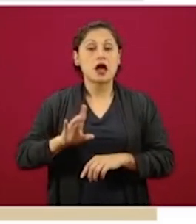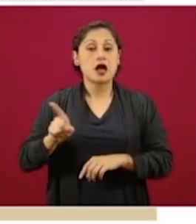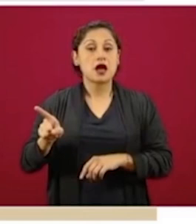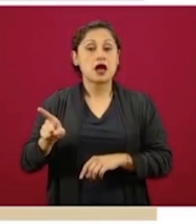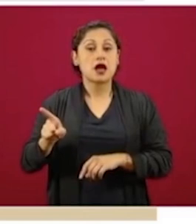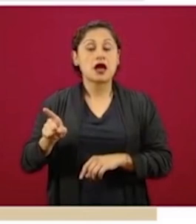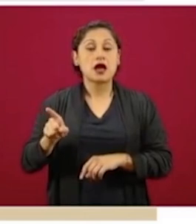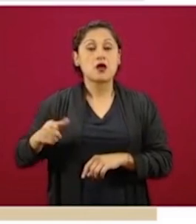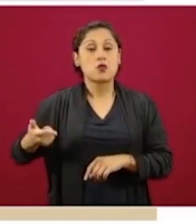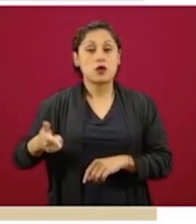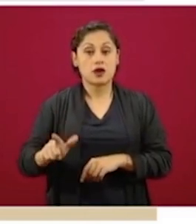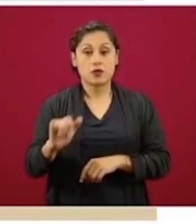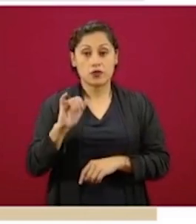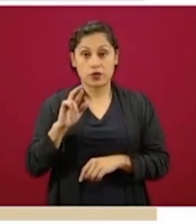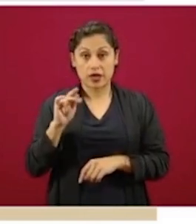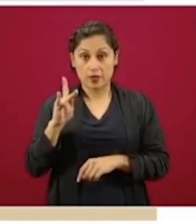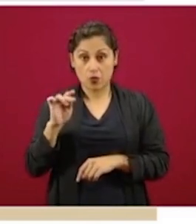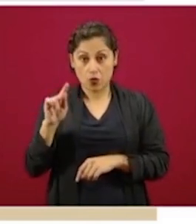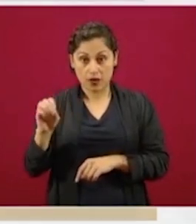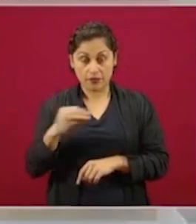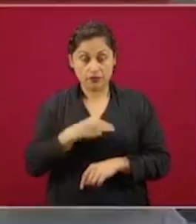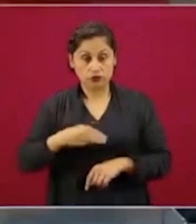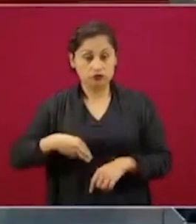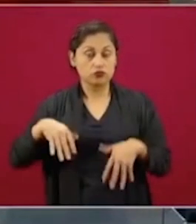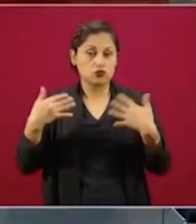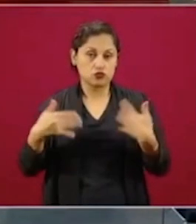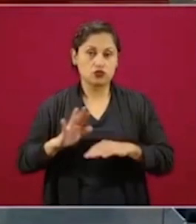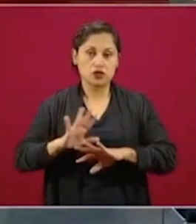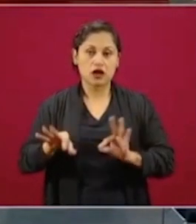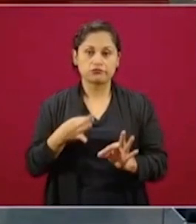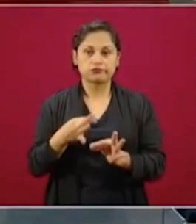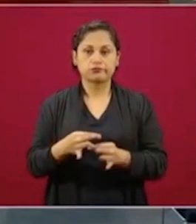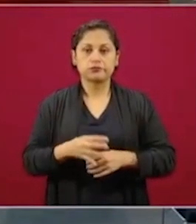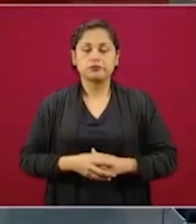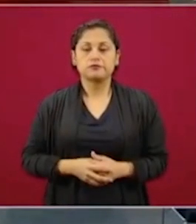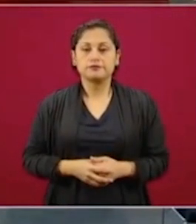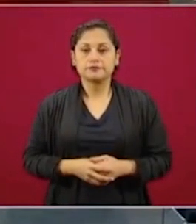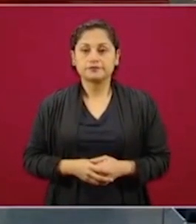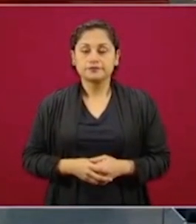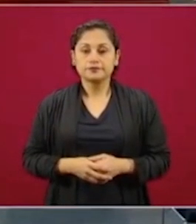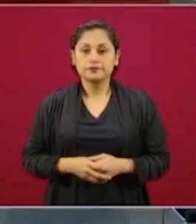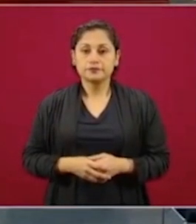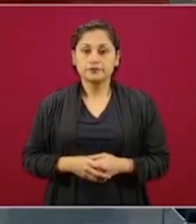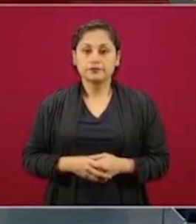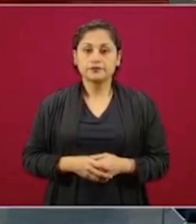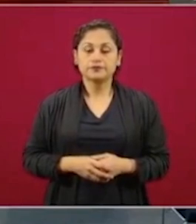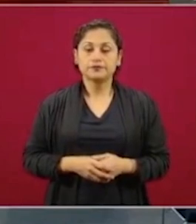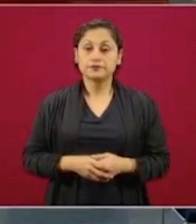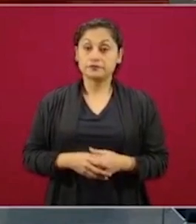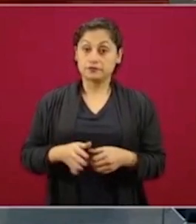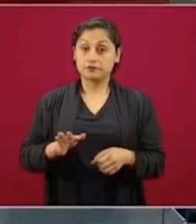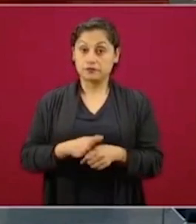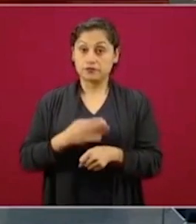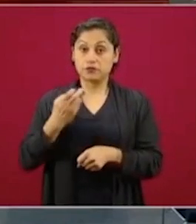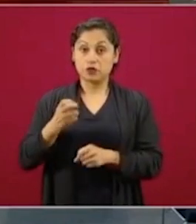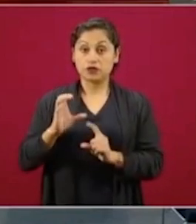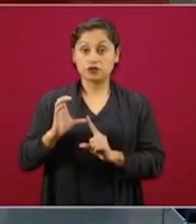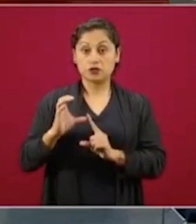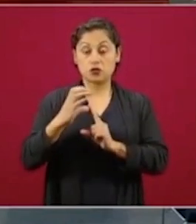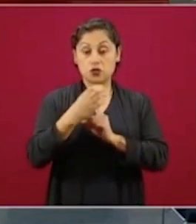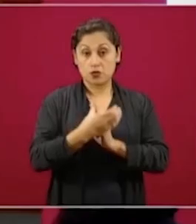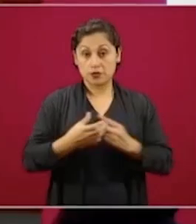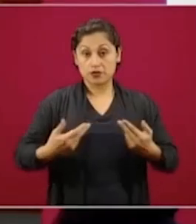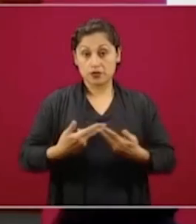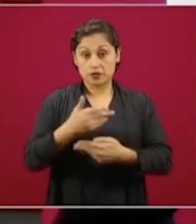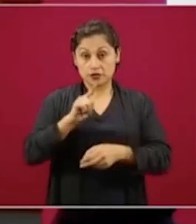de Irapuato al día de hoy. ¿Le podemos dar la siguiente lámina, favor? Ante ello, por parte y a nombre de la Comisión Nacional de Mejora